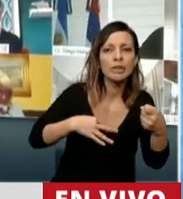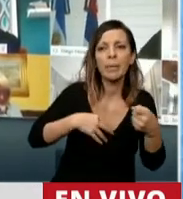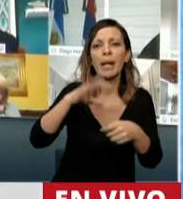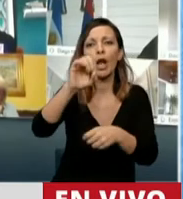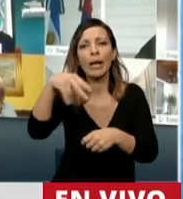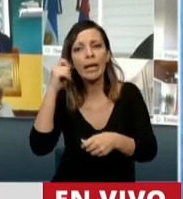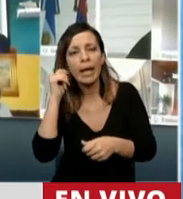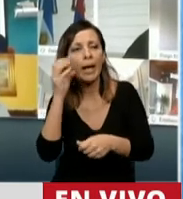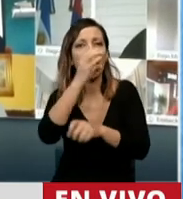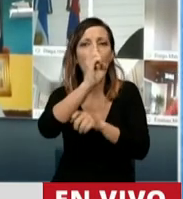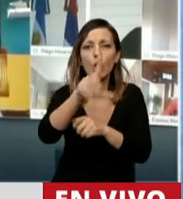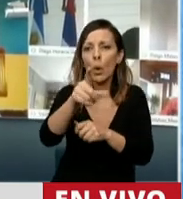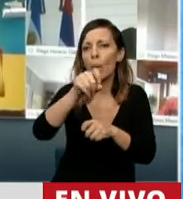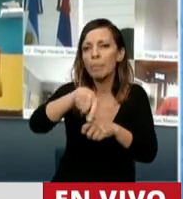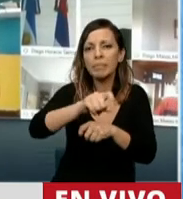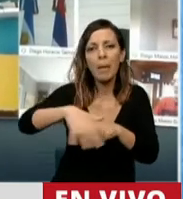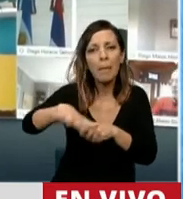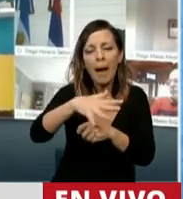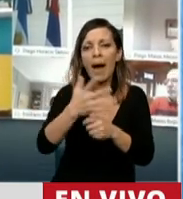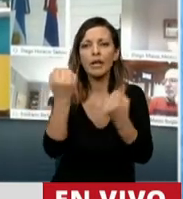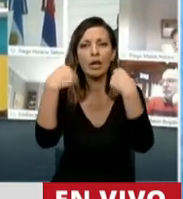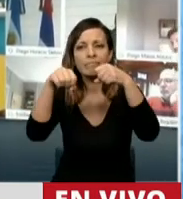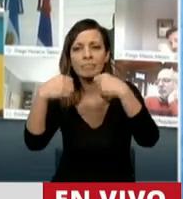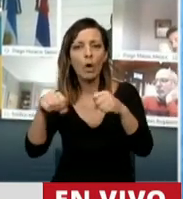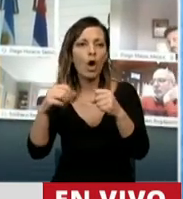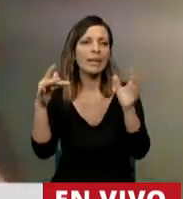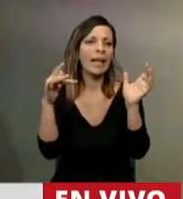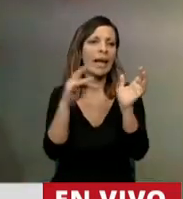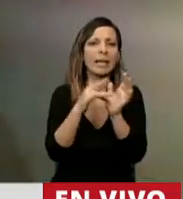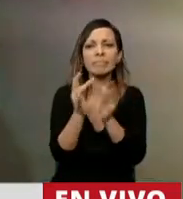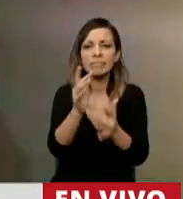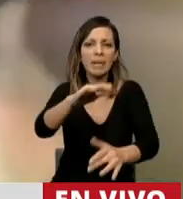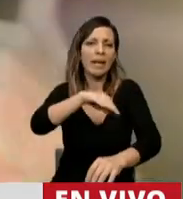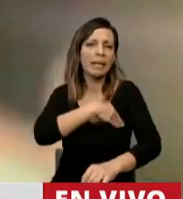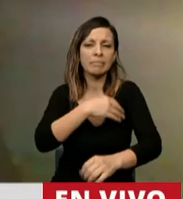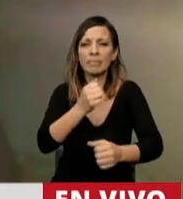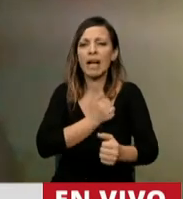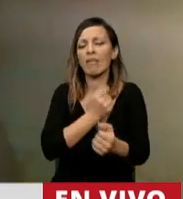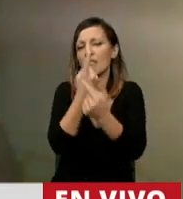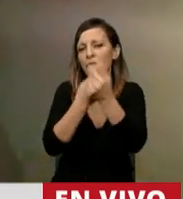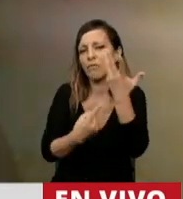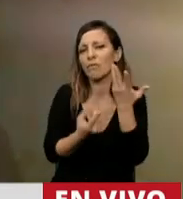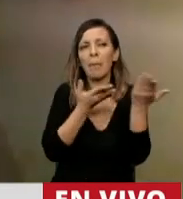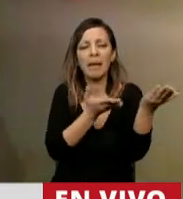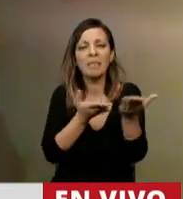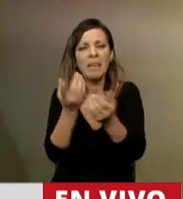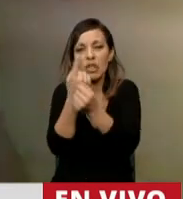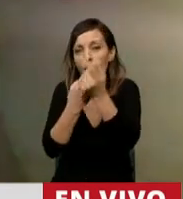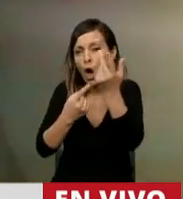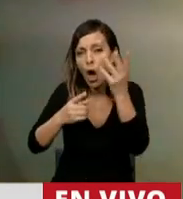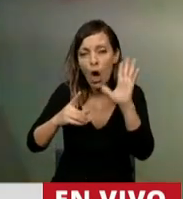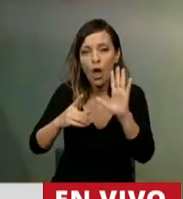fundaciones, clubes de barrio, entidades deportivas, religiosas, de beneficencia comunitaria, etcétera,